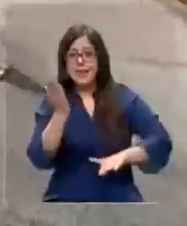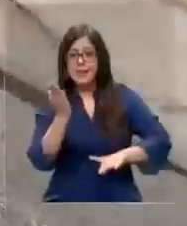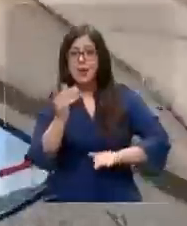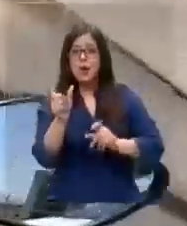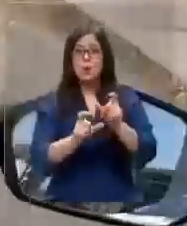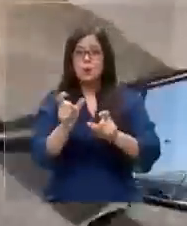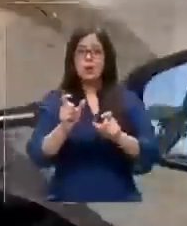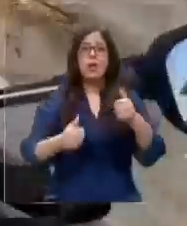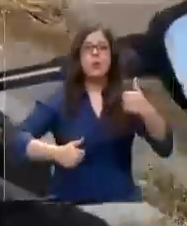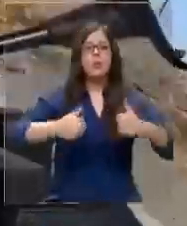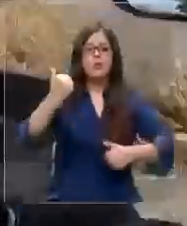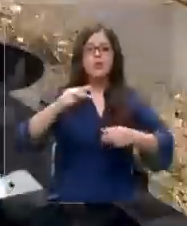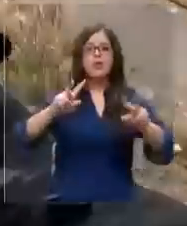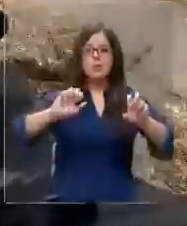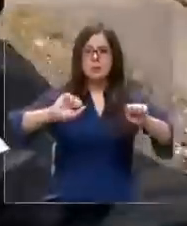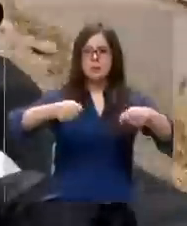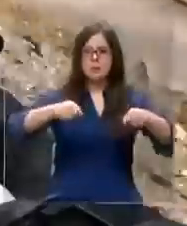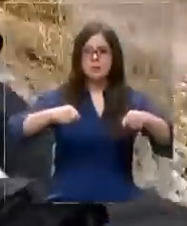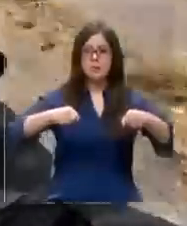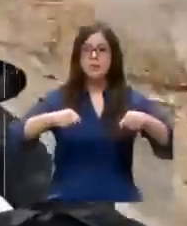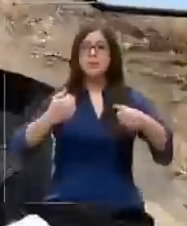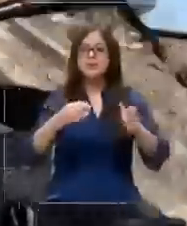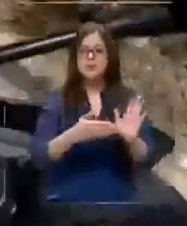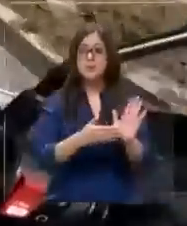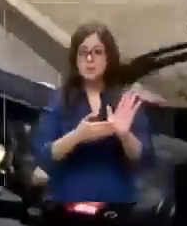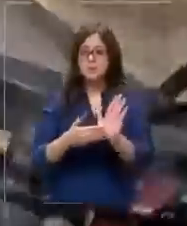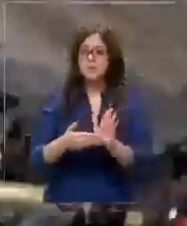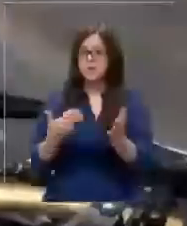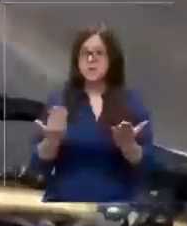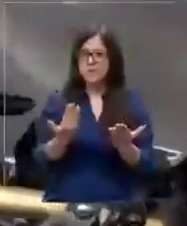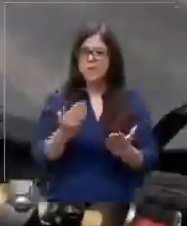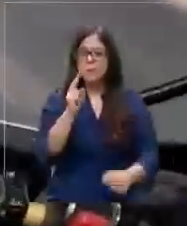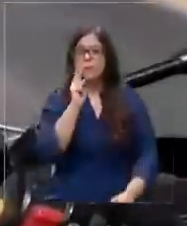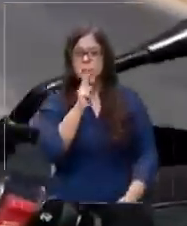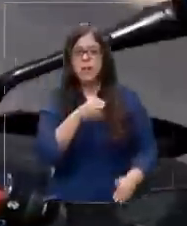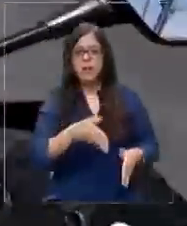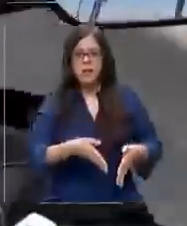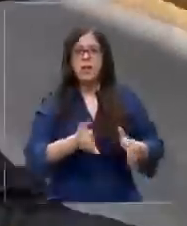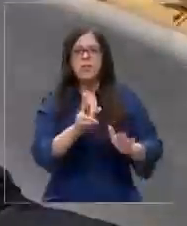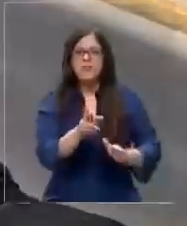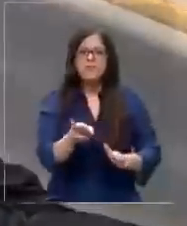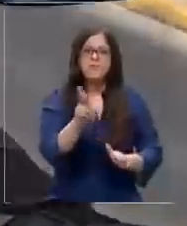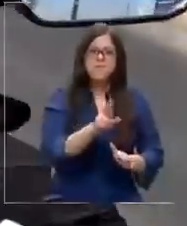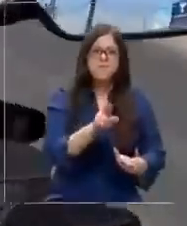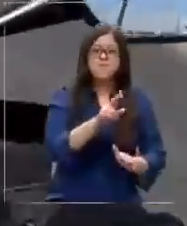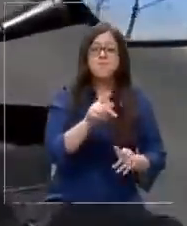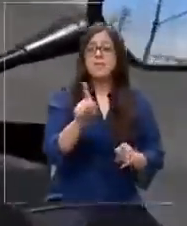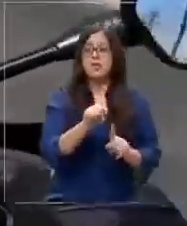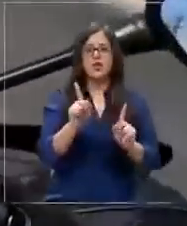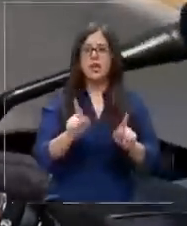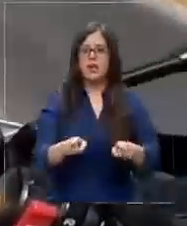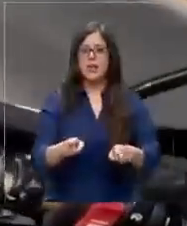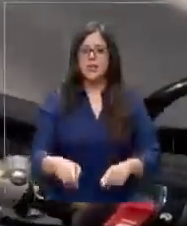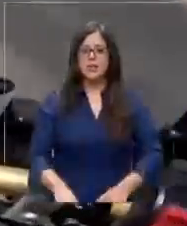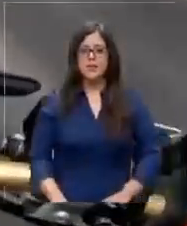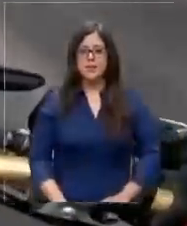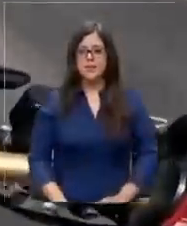instructores profesionales de conducción para motos y le mostramos lo que a menudo se ve en las calles y no se debe hacer.